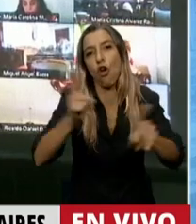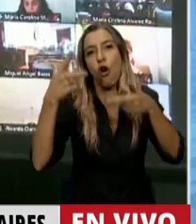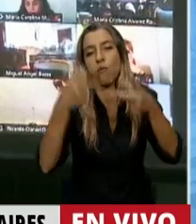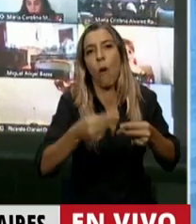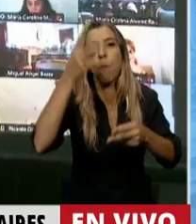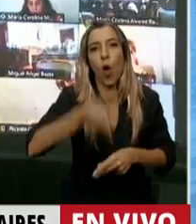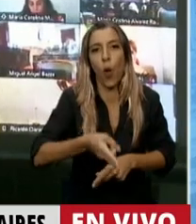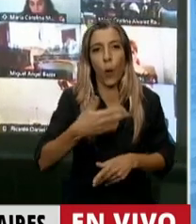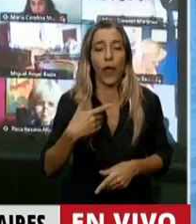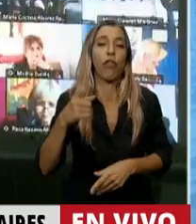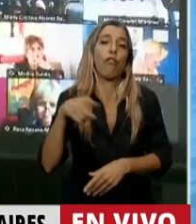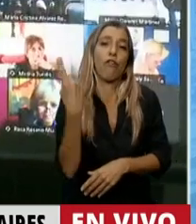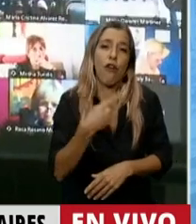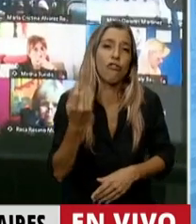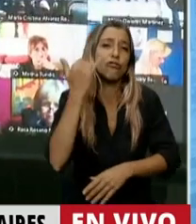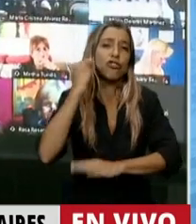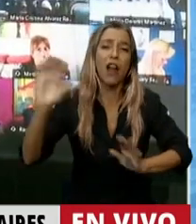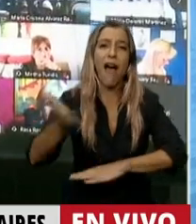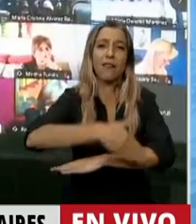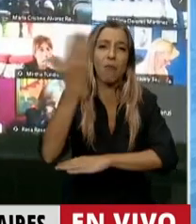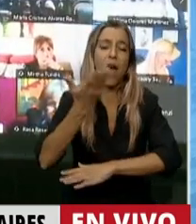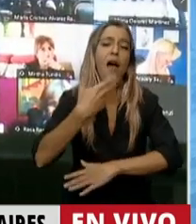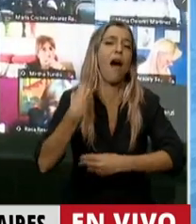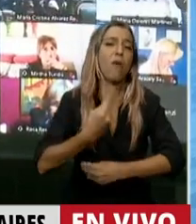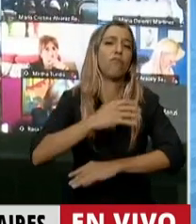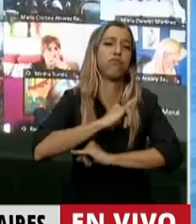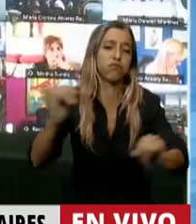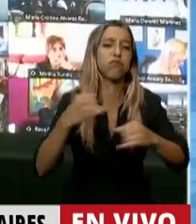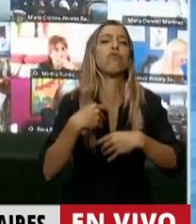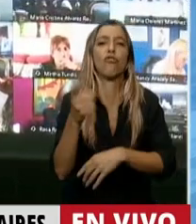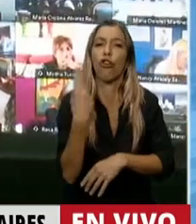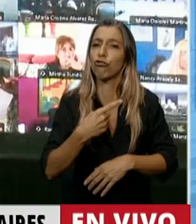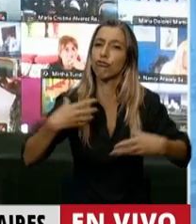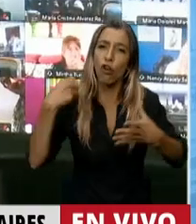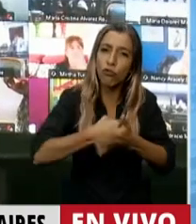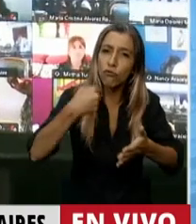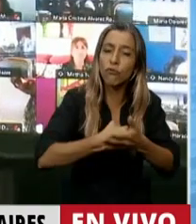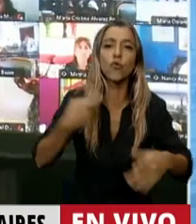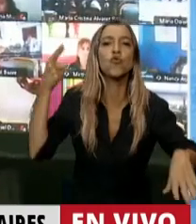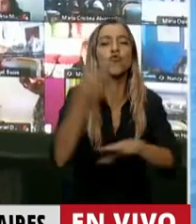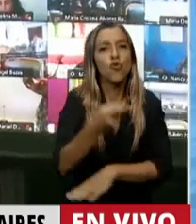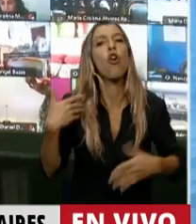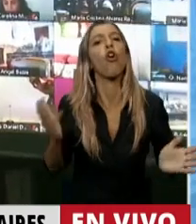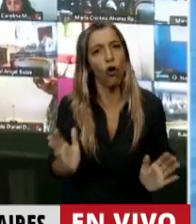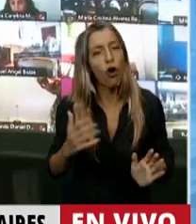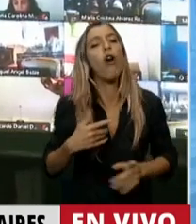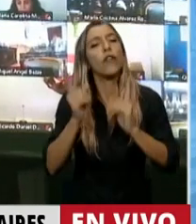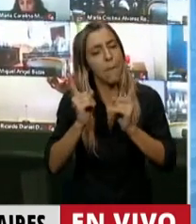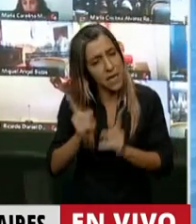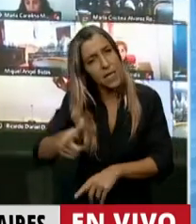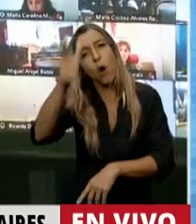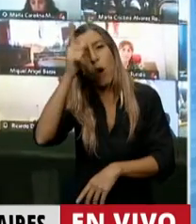Asamblea Popular Ambiental contra las persecuciones del gobernador Arción y su policía.